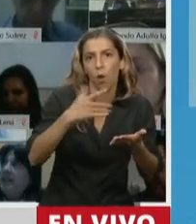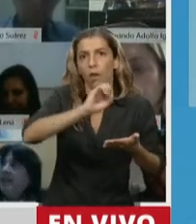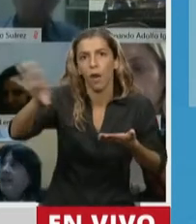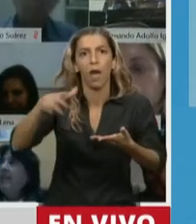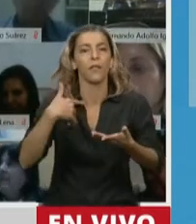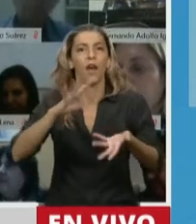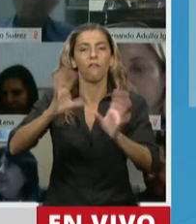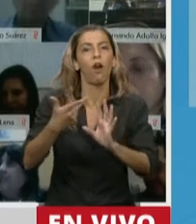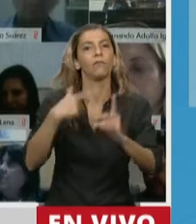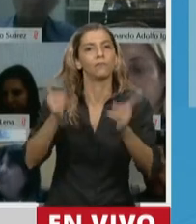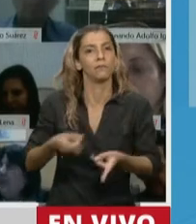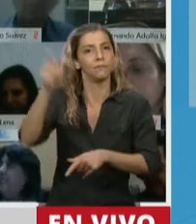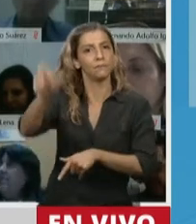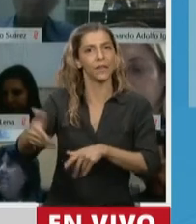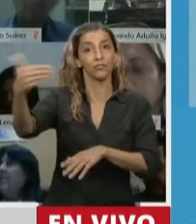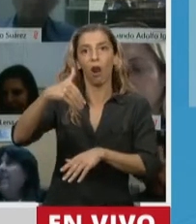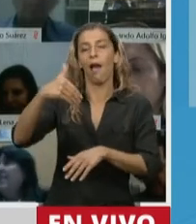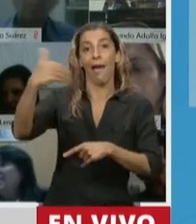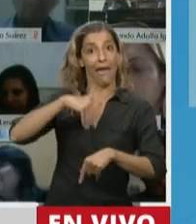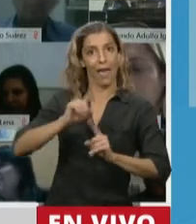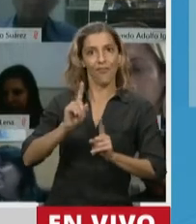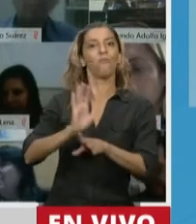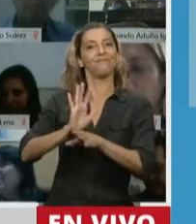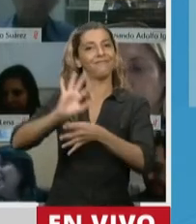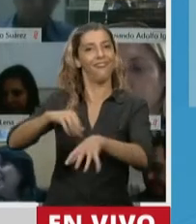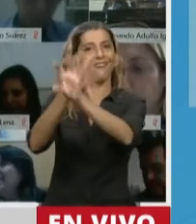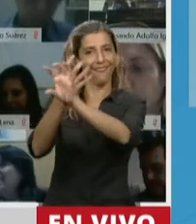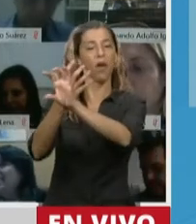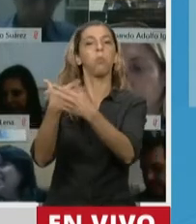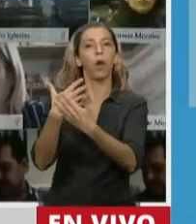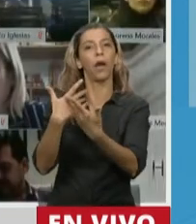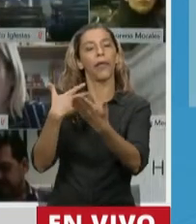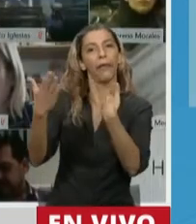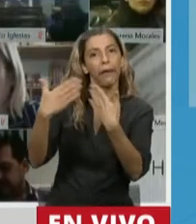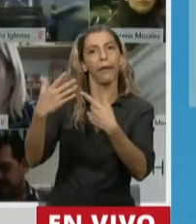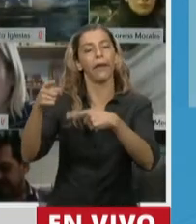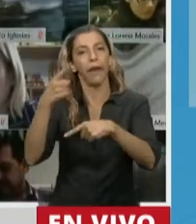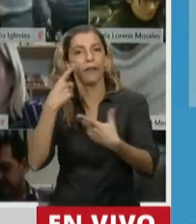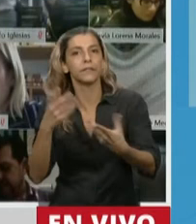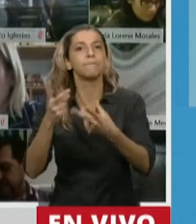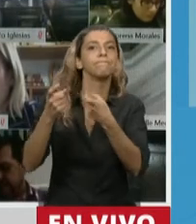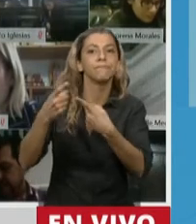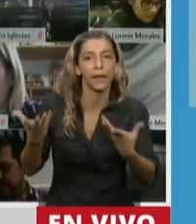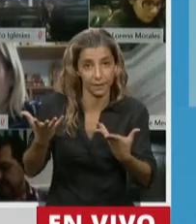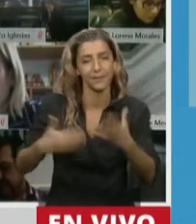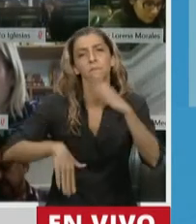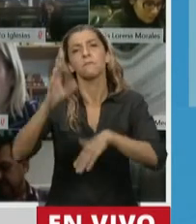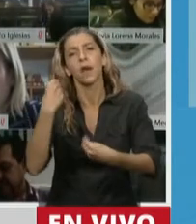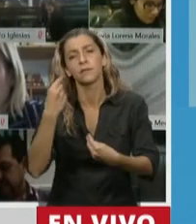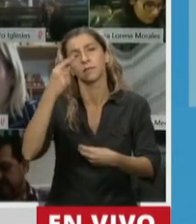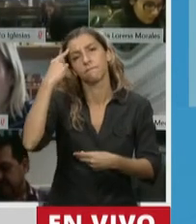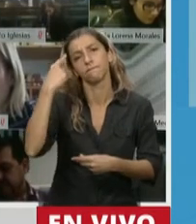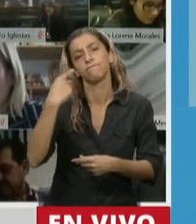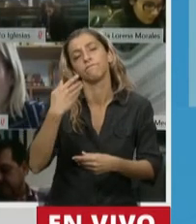oportunidad en nuestra época. Sobre todo, como bien se dijo aquí, para la atención de las mujeres